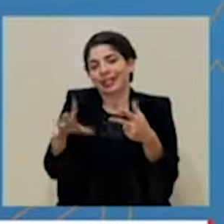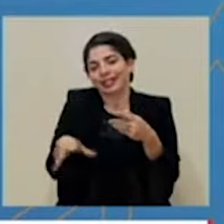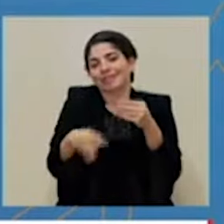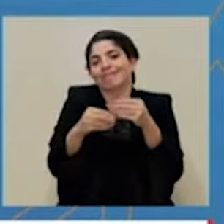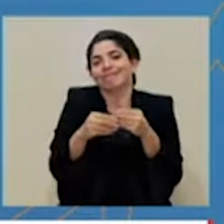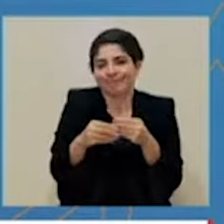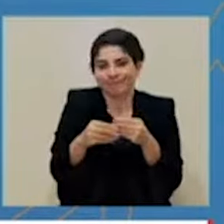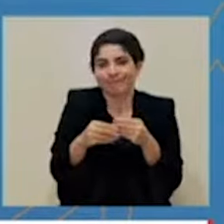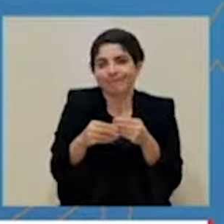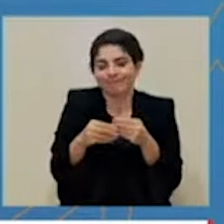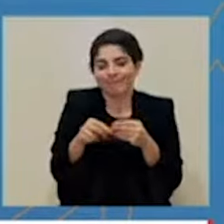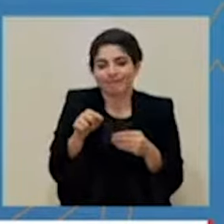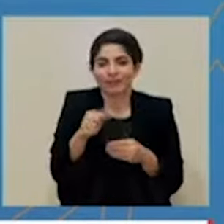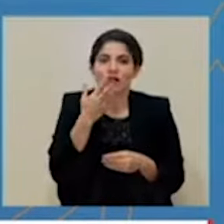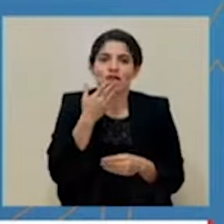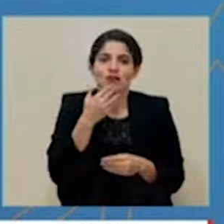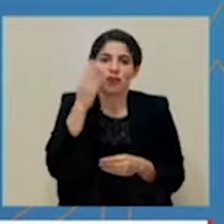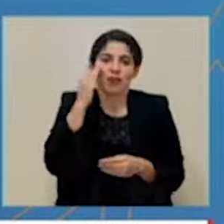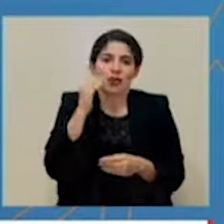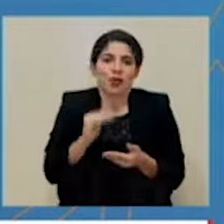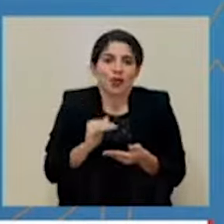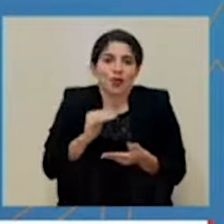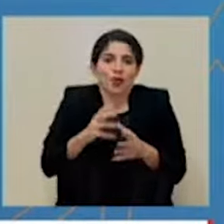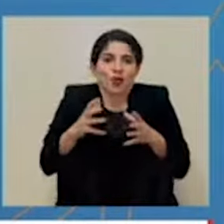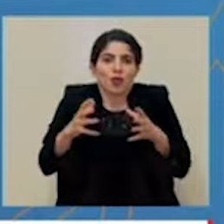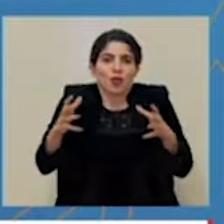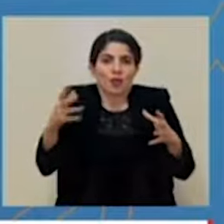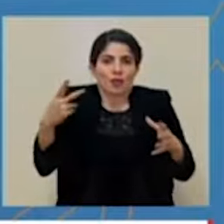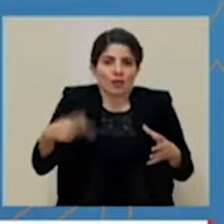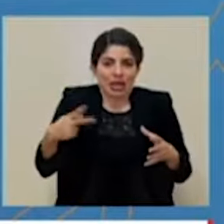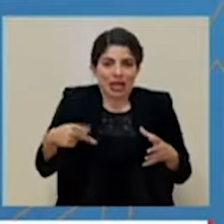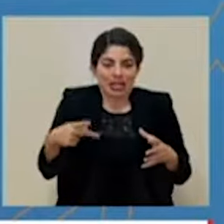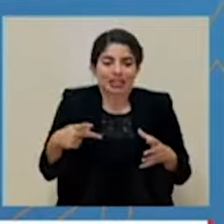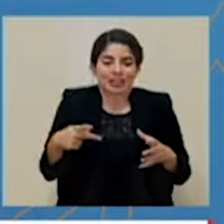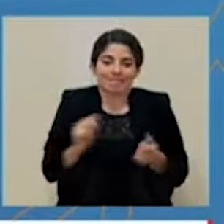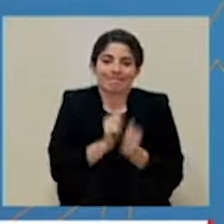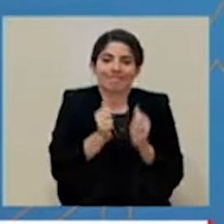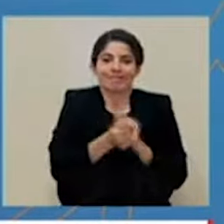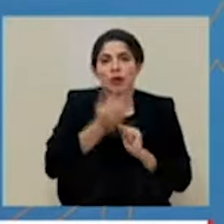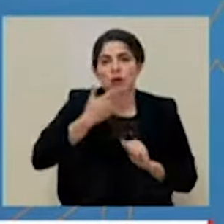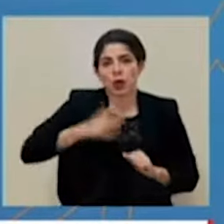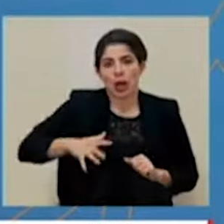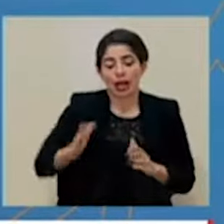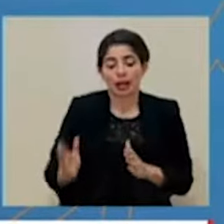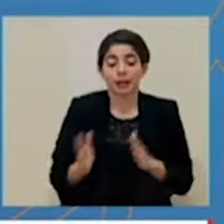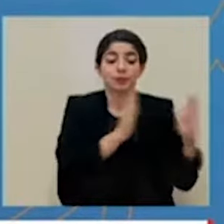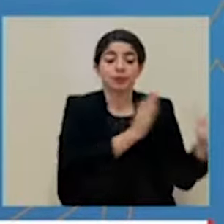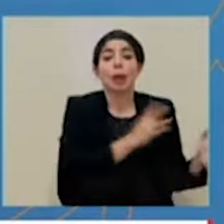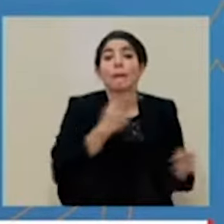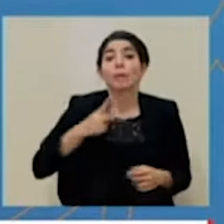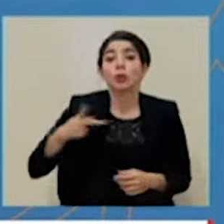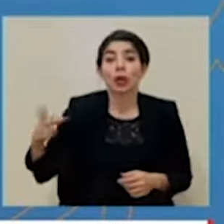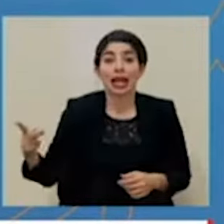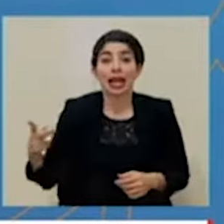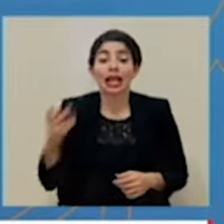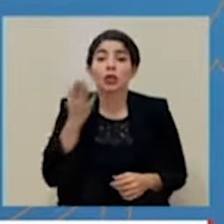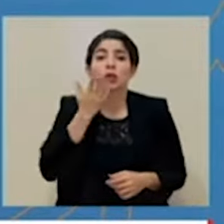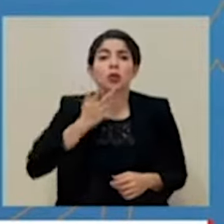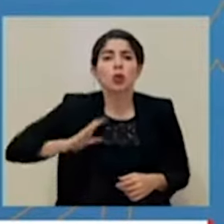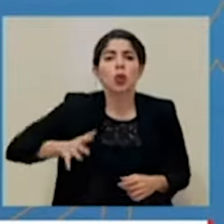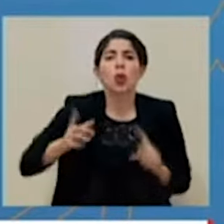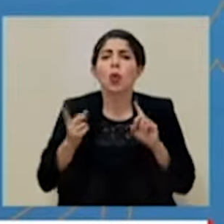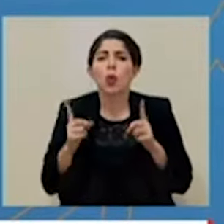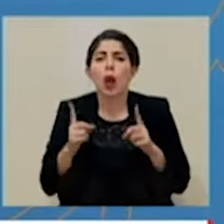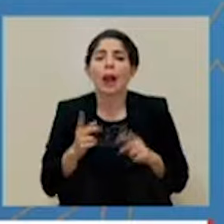su condición de índice de riesgo cantonal, la condición de alerta naranja. En Punta Arenas, se mantienen en alerta naranja los